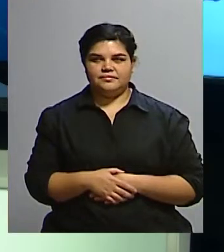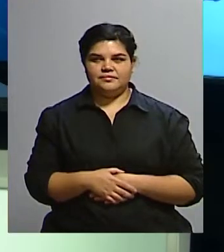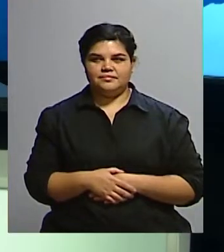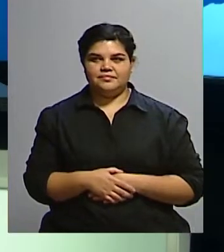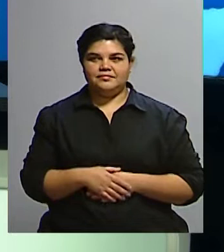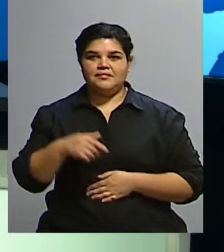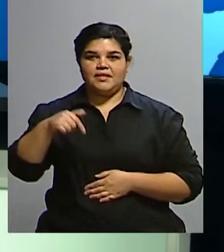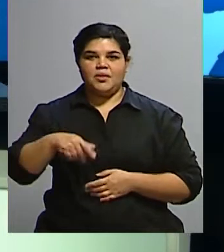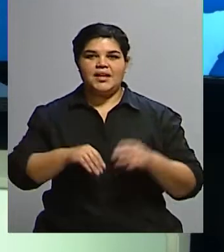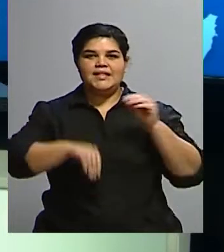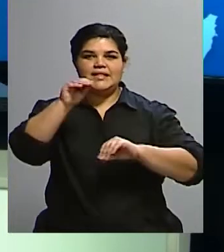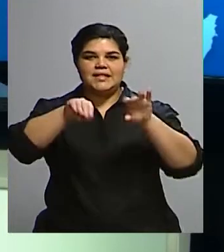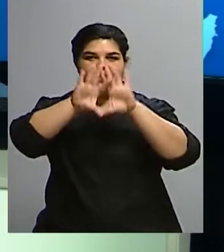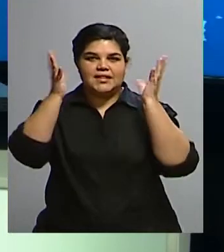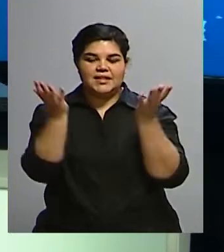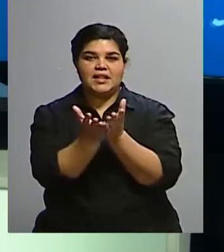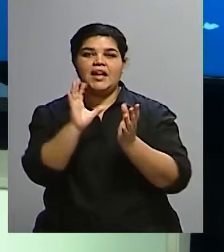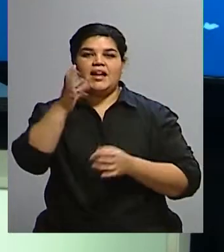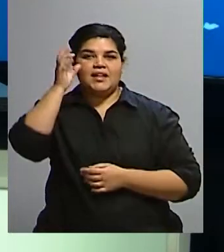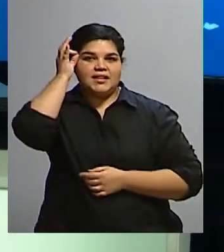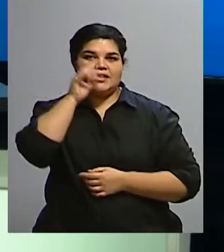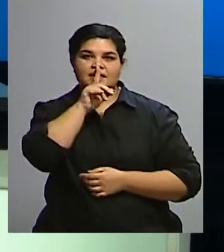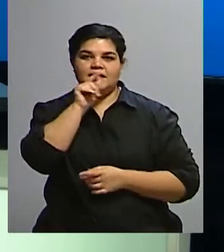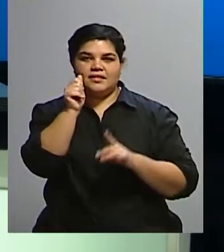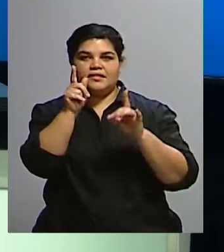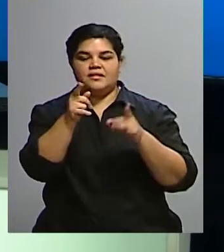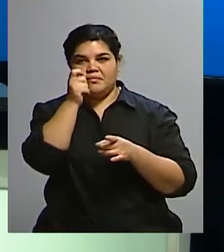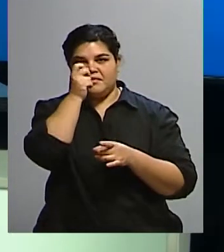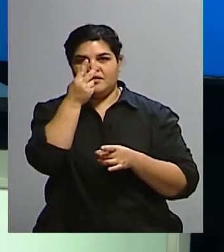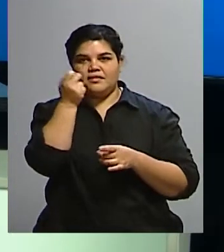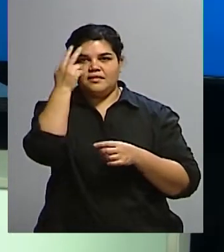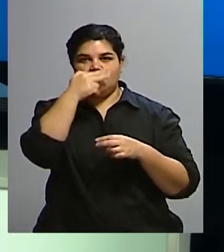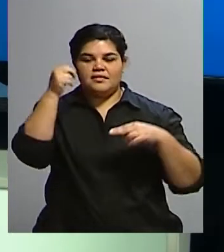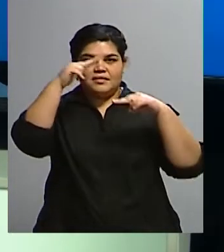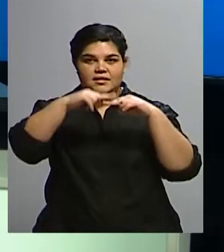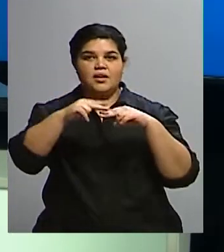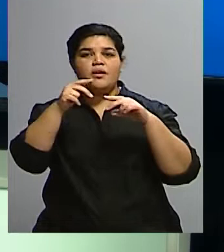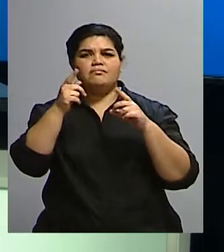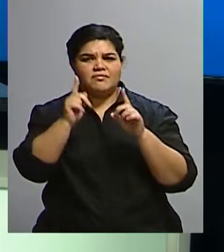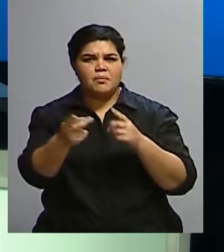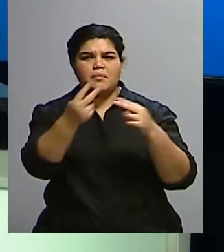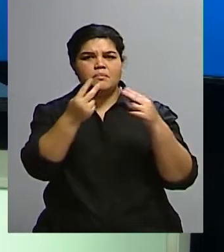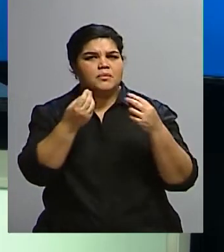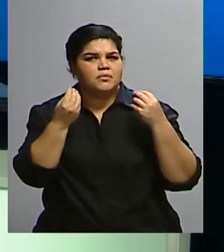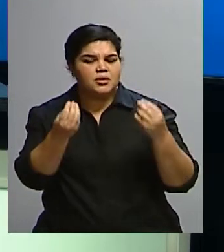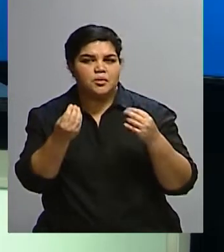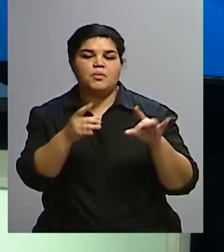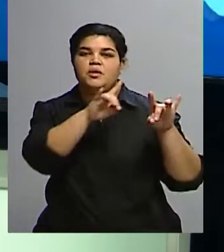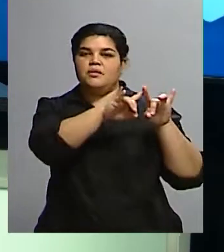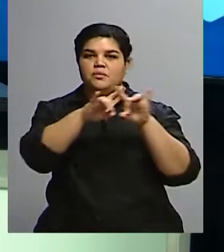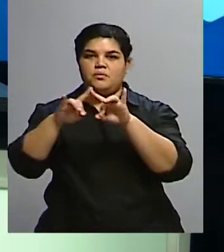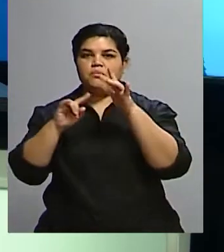Bueno, estamos en Chat Internacional en el 30 de la TDA 22 de Super Canal HD. Recuerden que también nos pueden ver a través de nuestra plataforma www